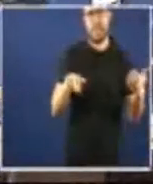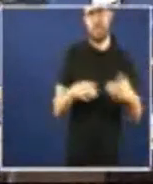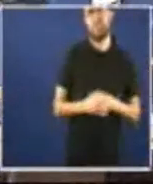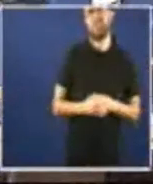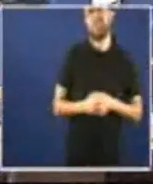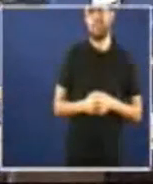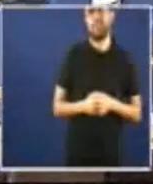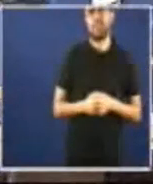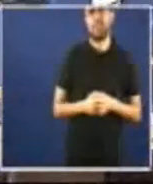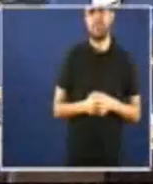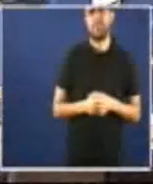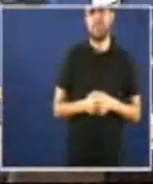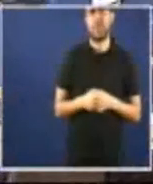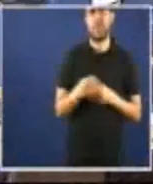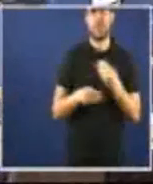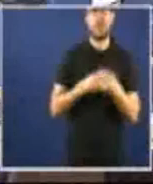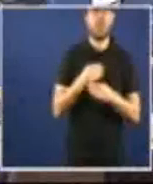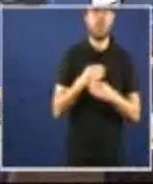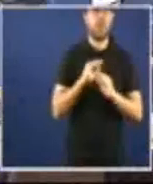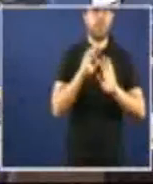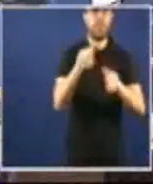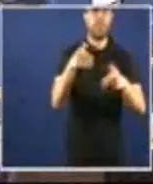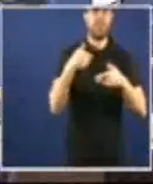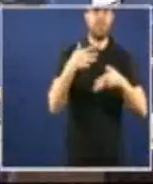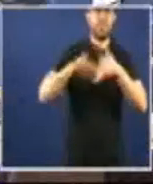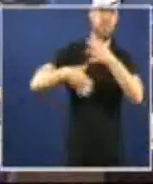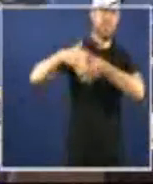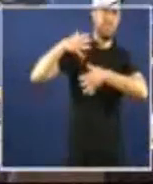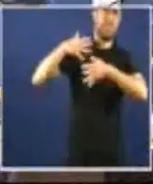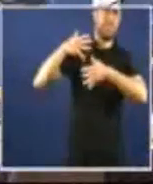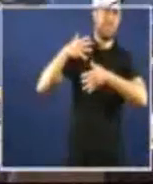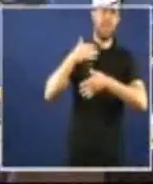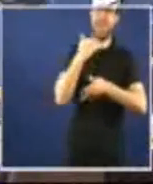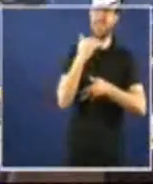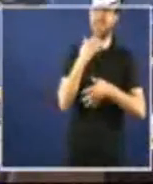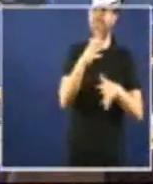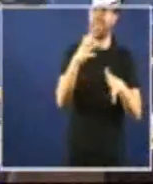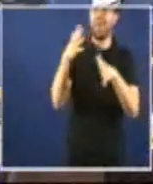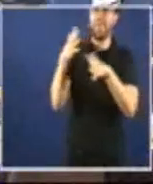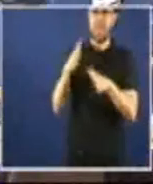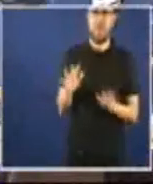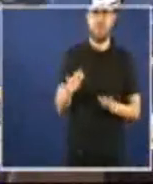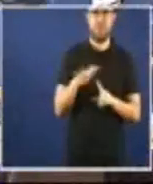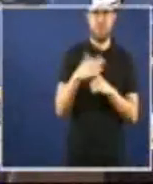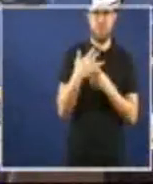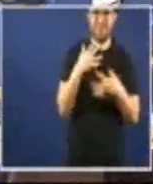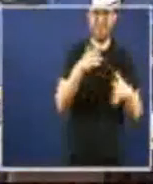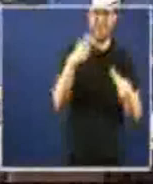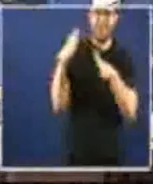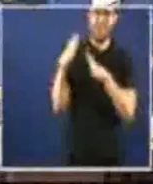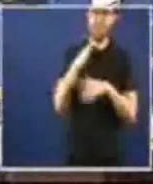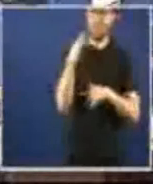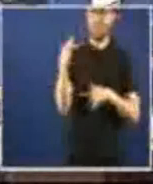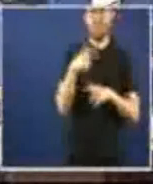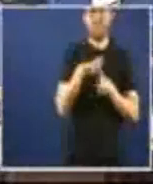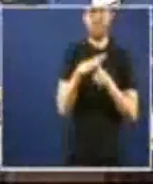nun cuadrienio fixe no retroceder máis dunha década segundo esa tan negativa evolución agravese nun sector clave para